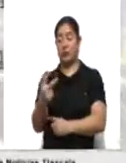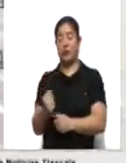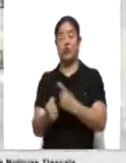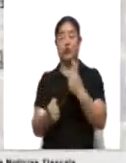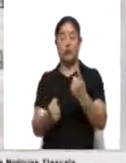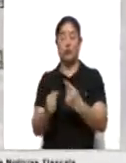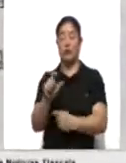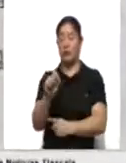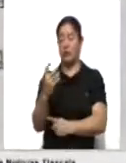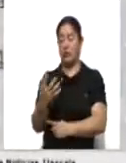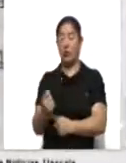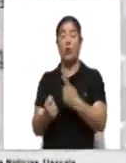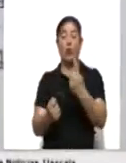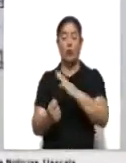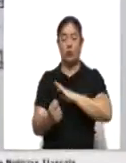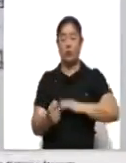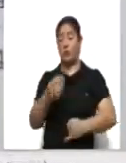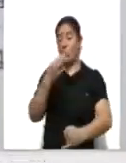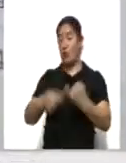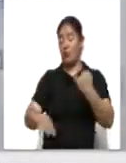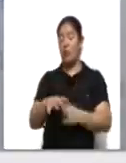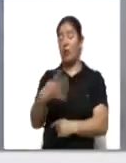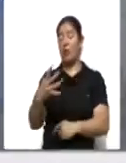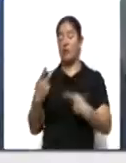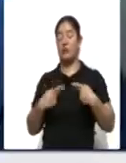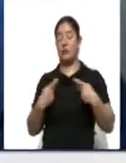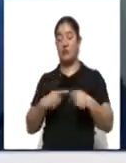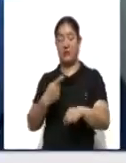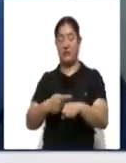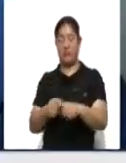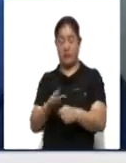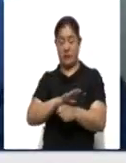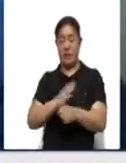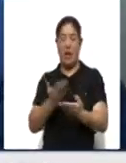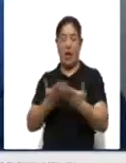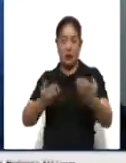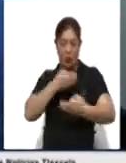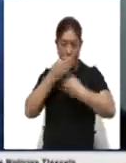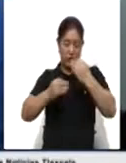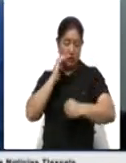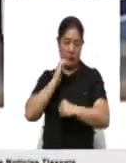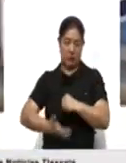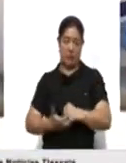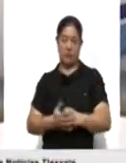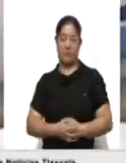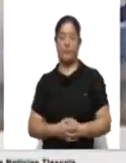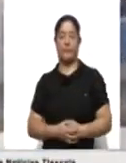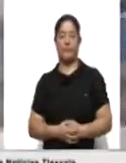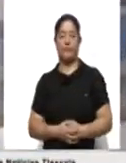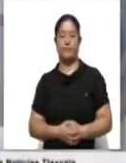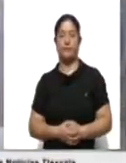Juárez 24 y Emiliano Zapata 14. Con información de la redacción, Ahora Noticias.